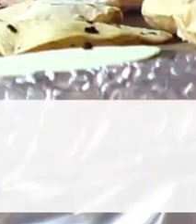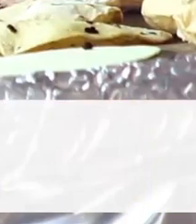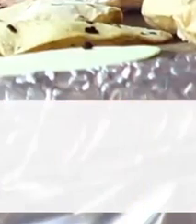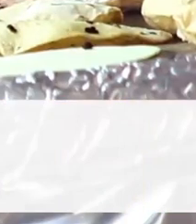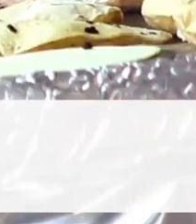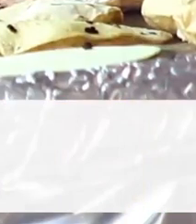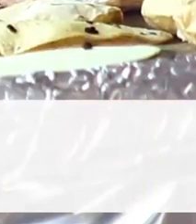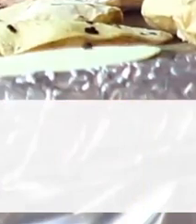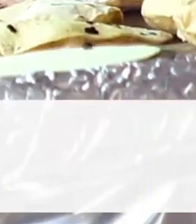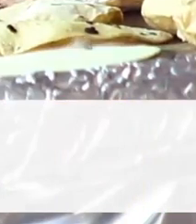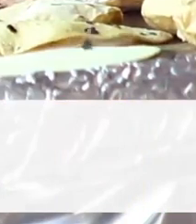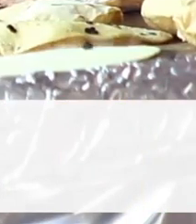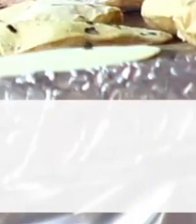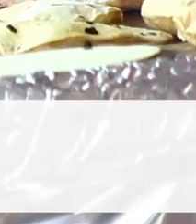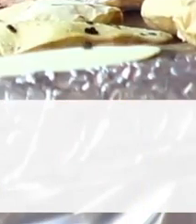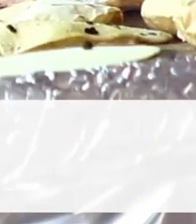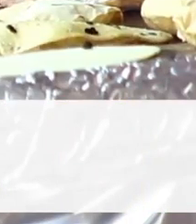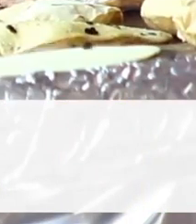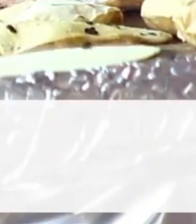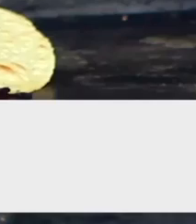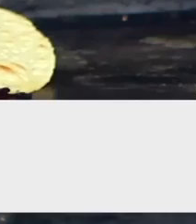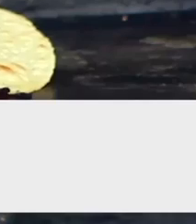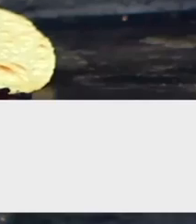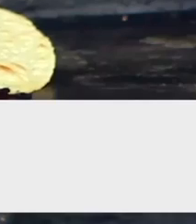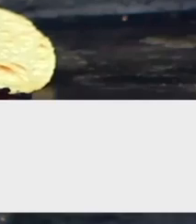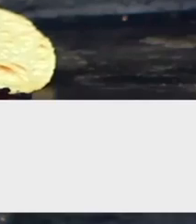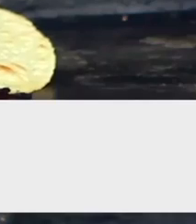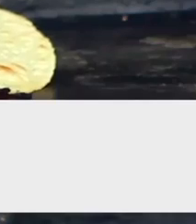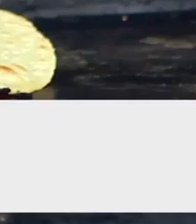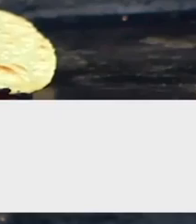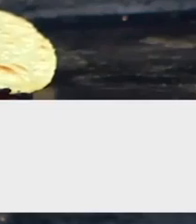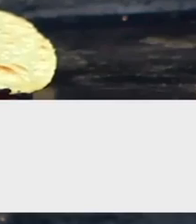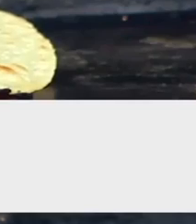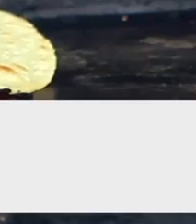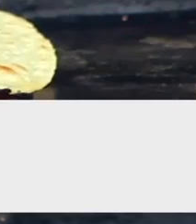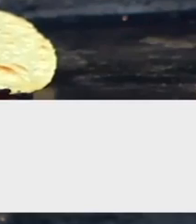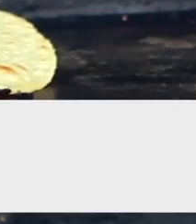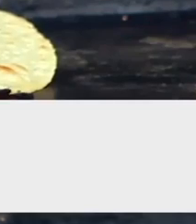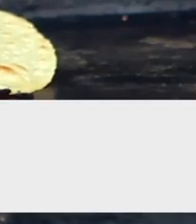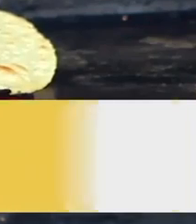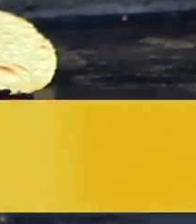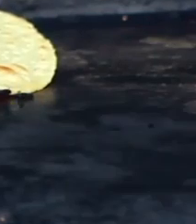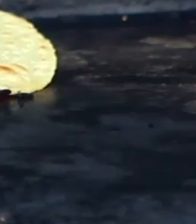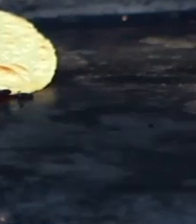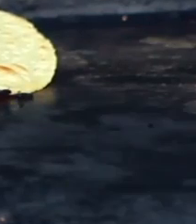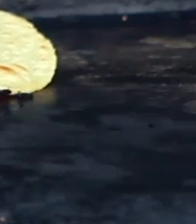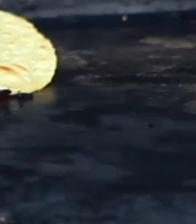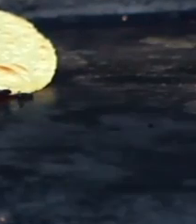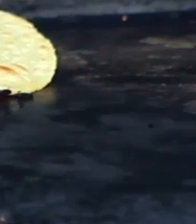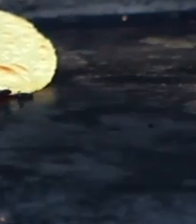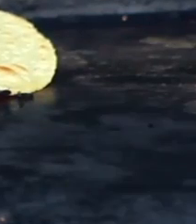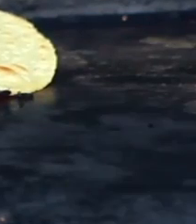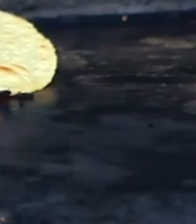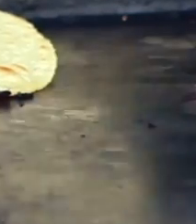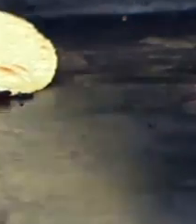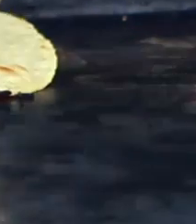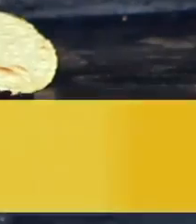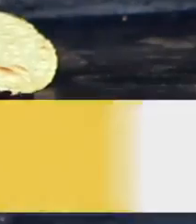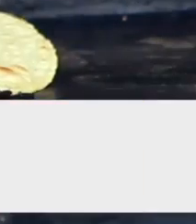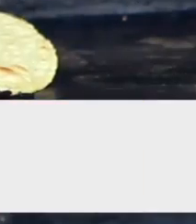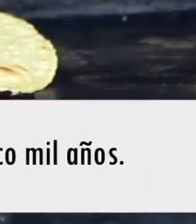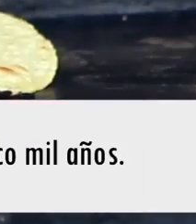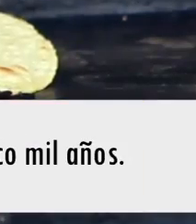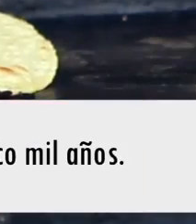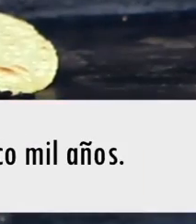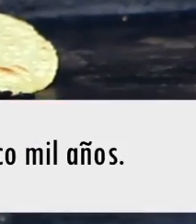es un platillo típico, cuya forma simula a las andarias que utilizan los indígenas como calzado. Está hecho con